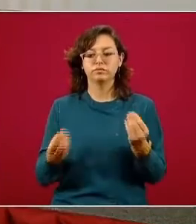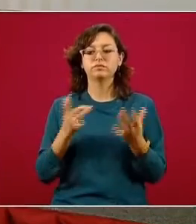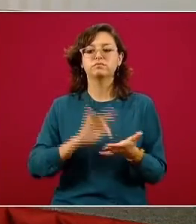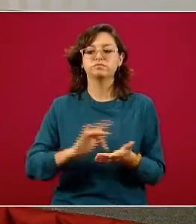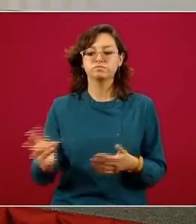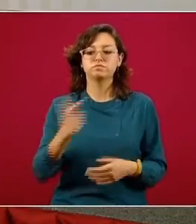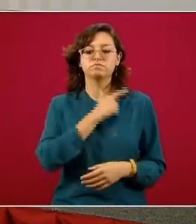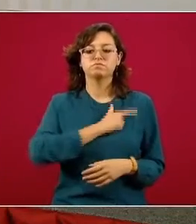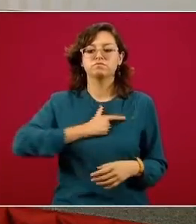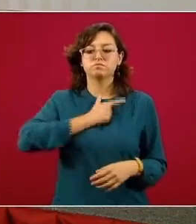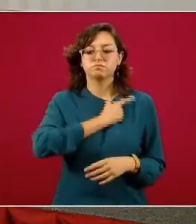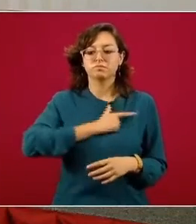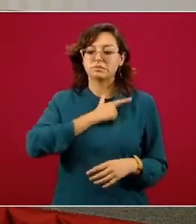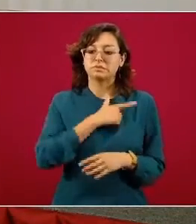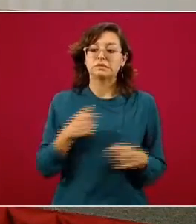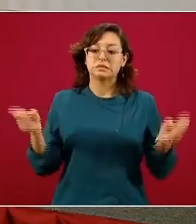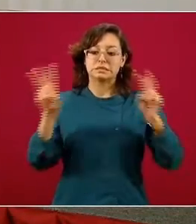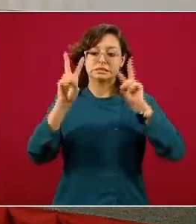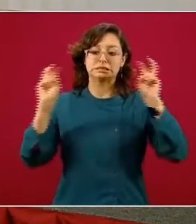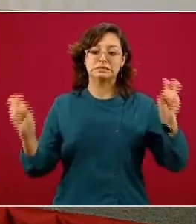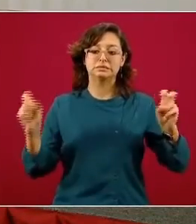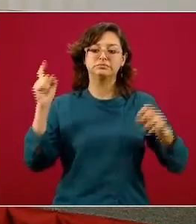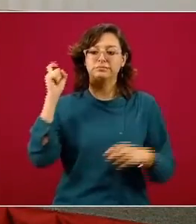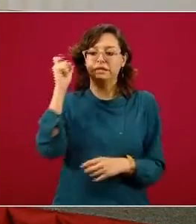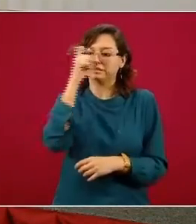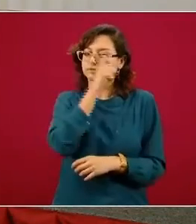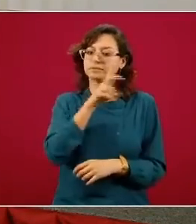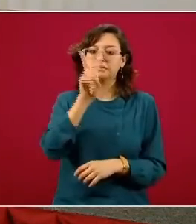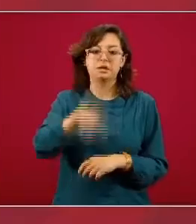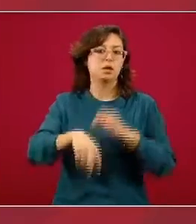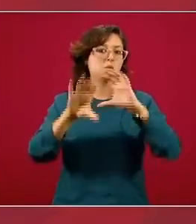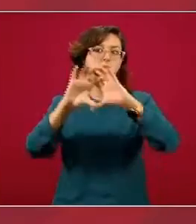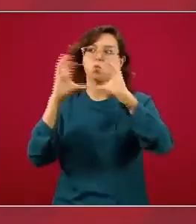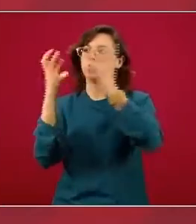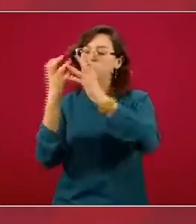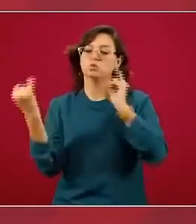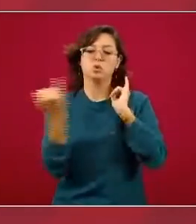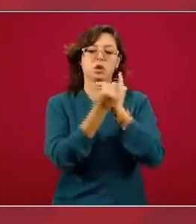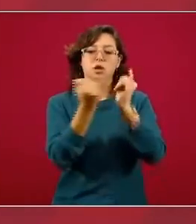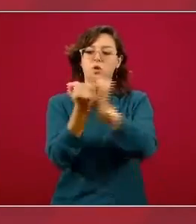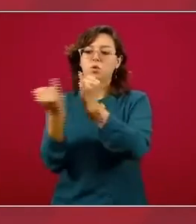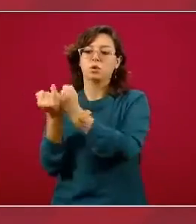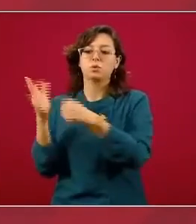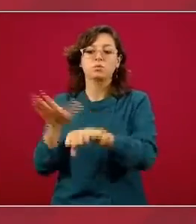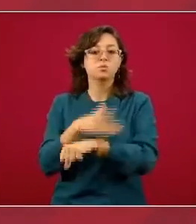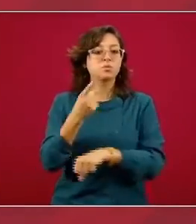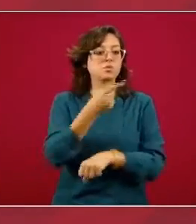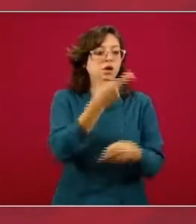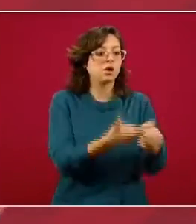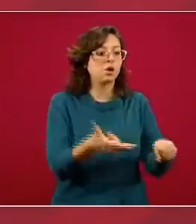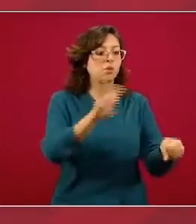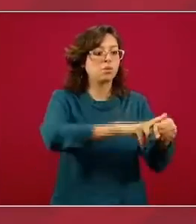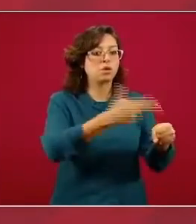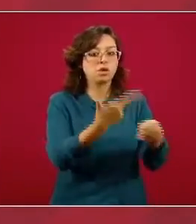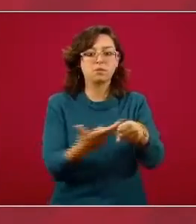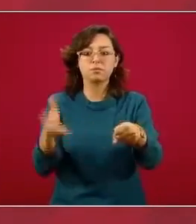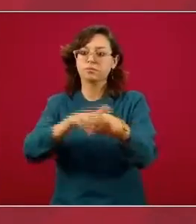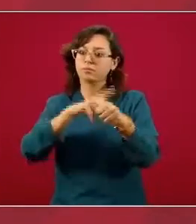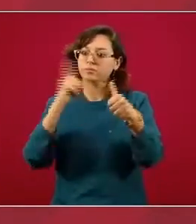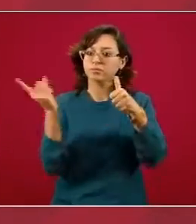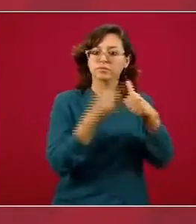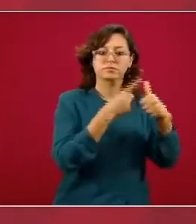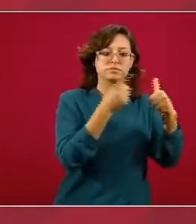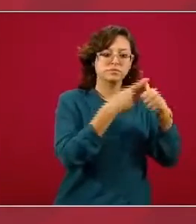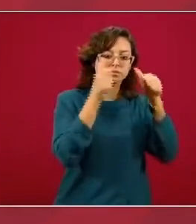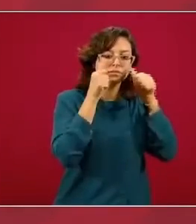mucho gusto. Este es un reto, efectivamente, que existe en todo el mundo. En la medida en que las unidades de salud tienen que priorizar